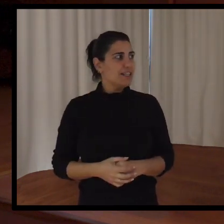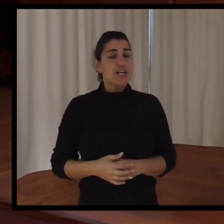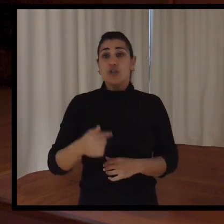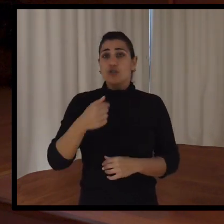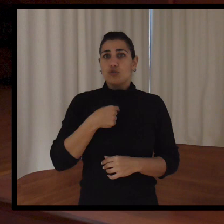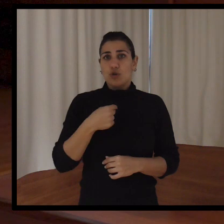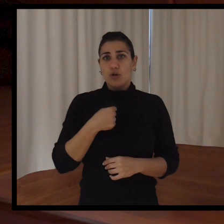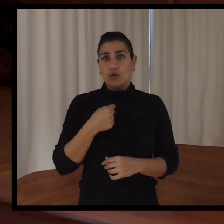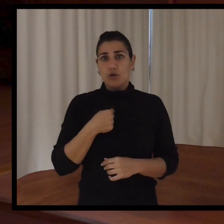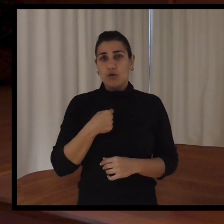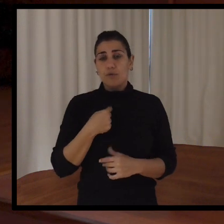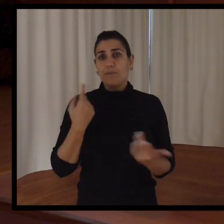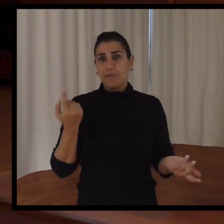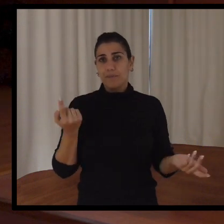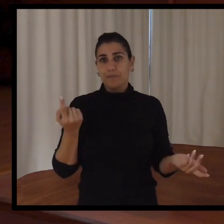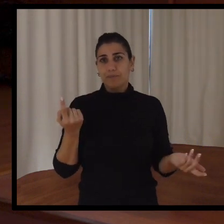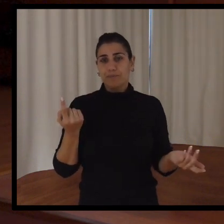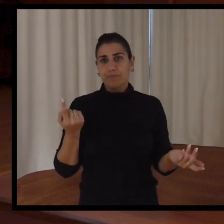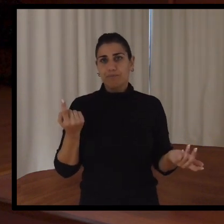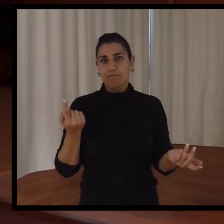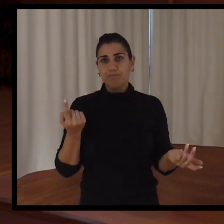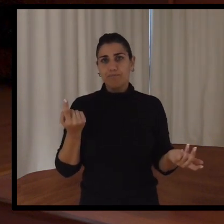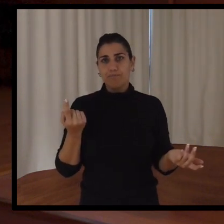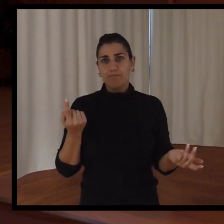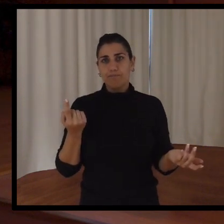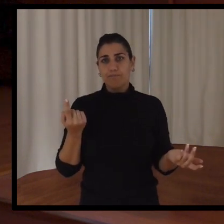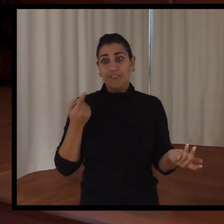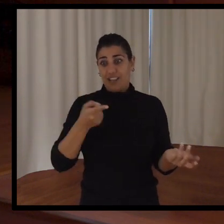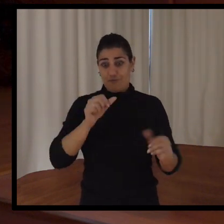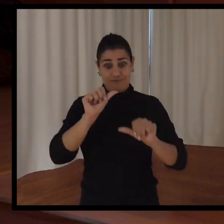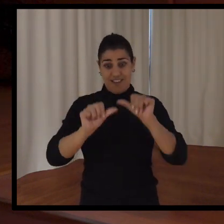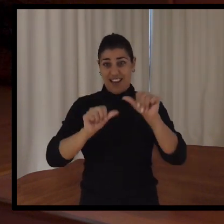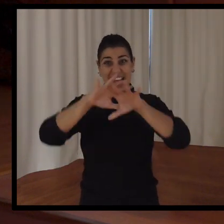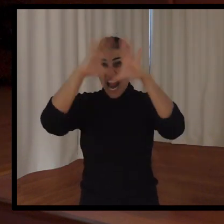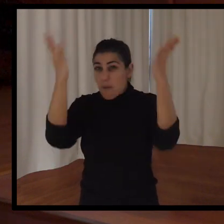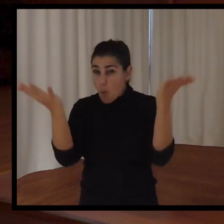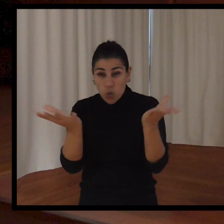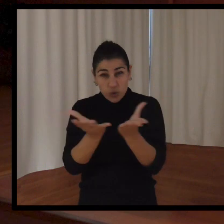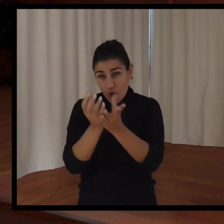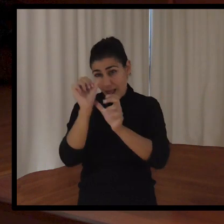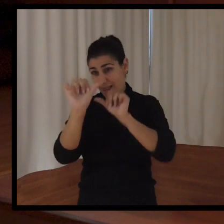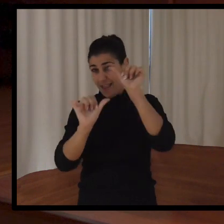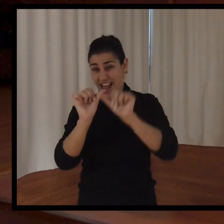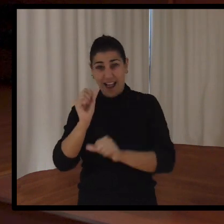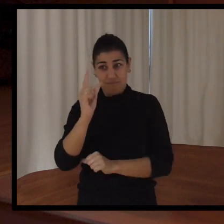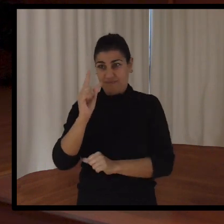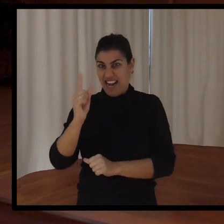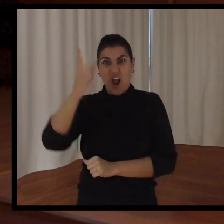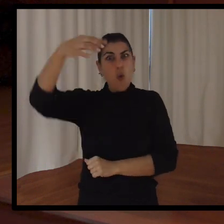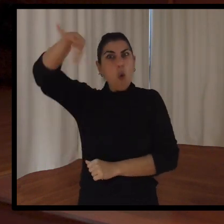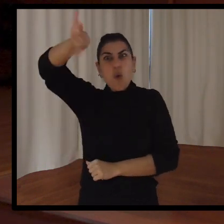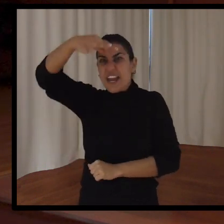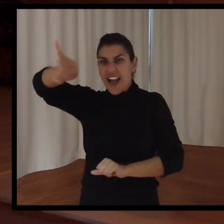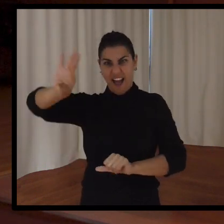Yo, en relación a eso, les puedo decir que es la única... De hecho, es la única liga del mundo con chicos con discapacidad intelectual y es la única liga del